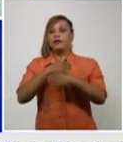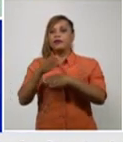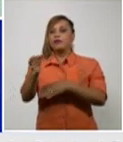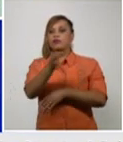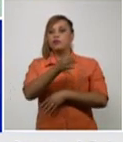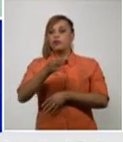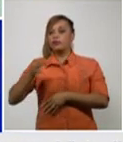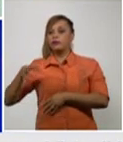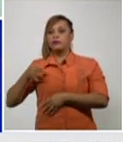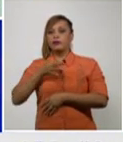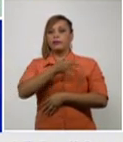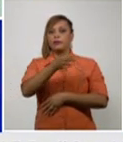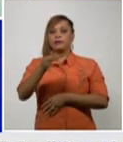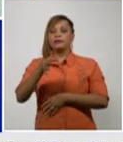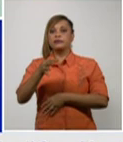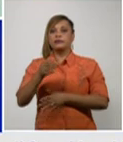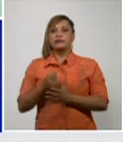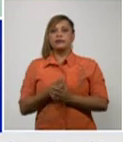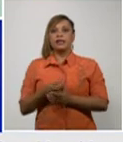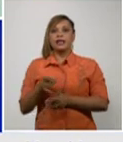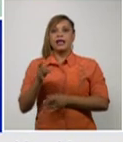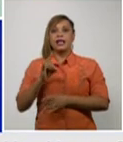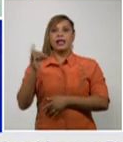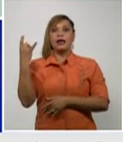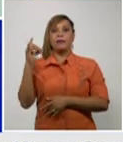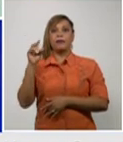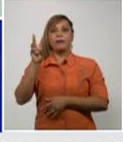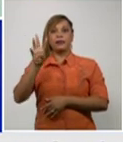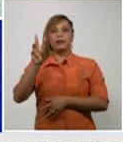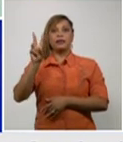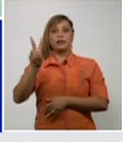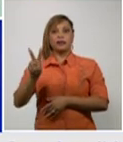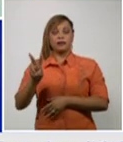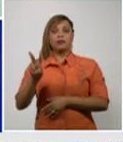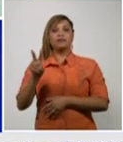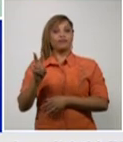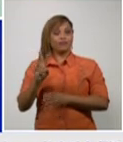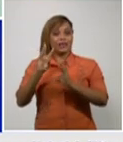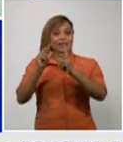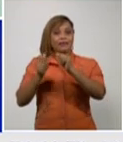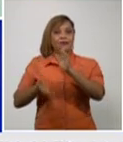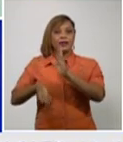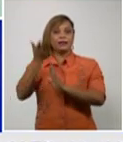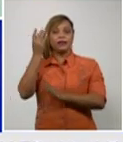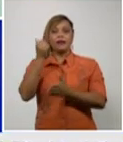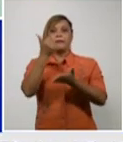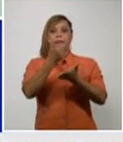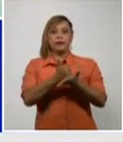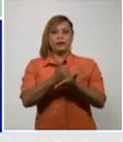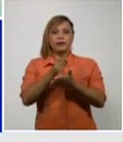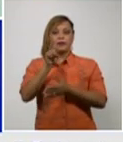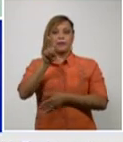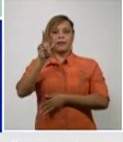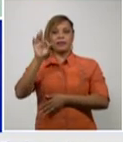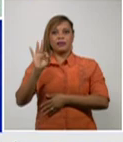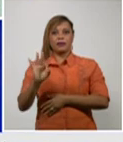La Palma con 32 una cifra muy elevada Pinar del Río con 28